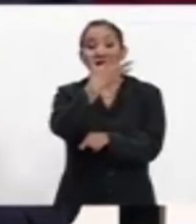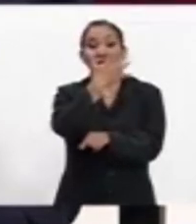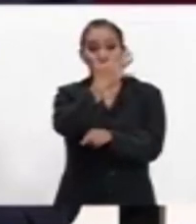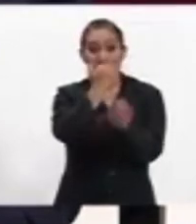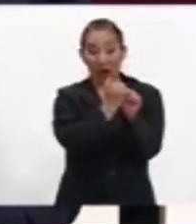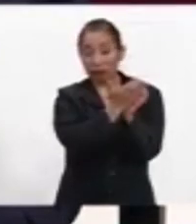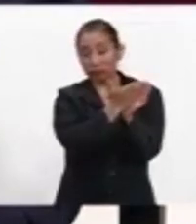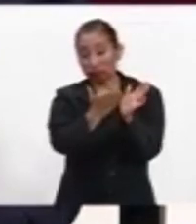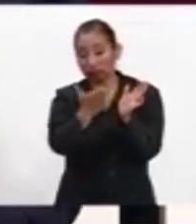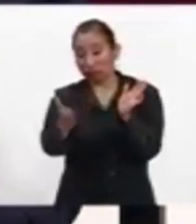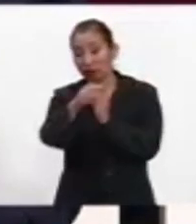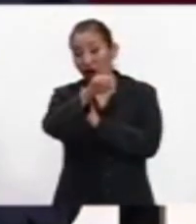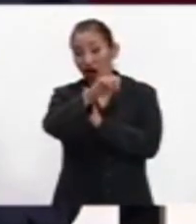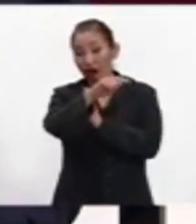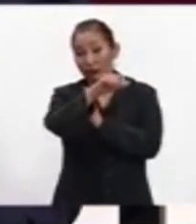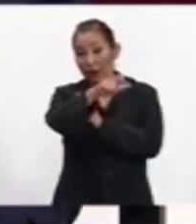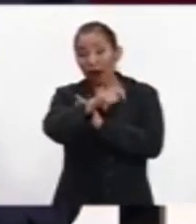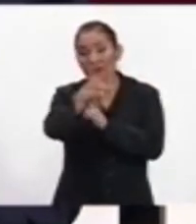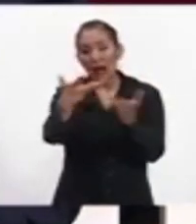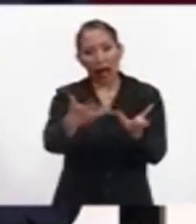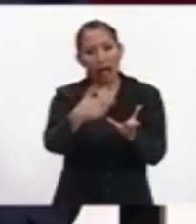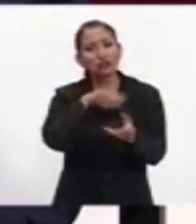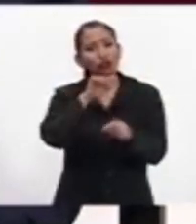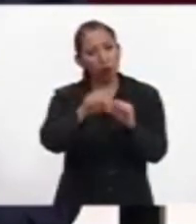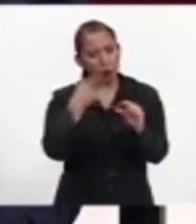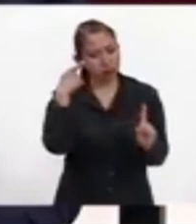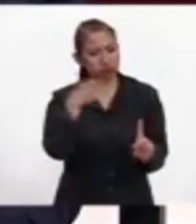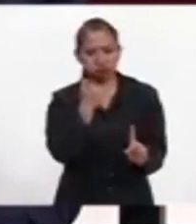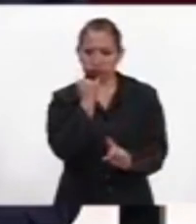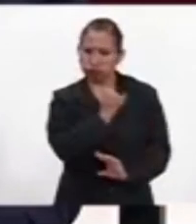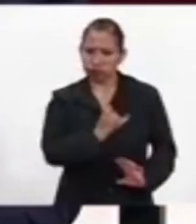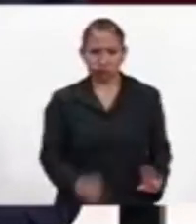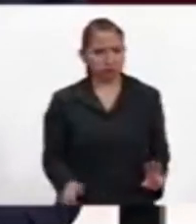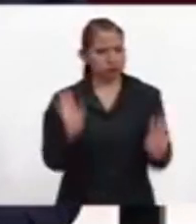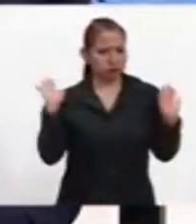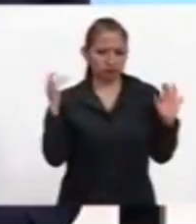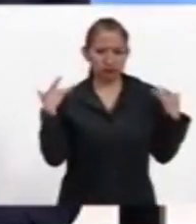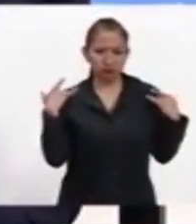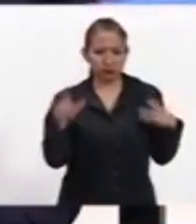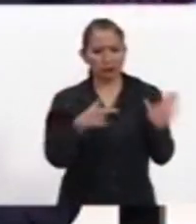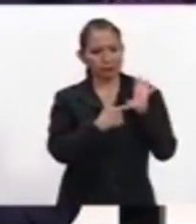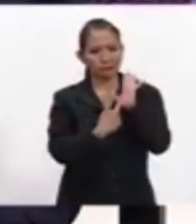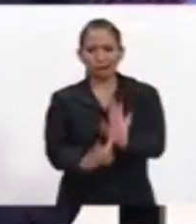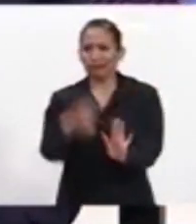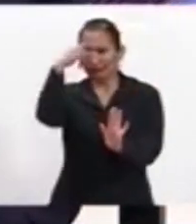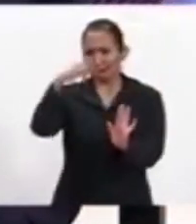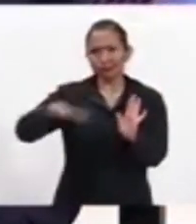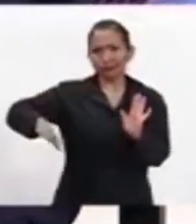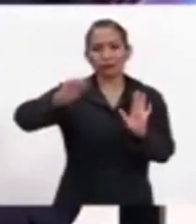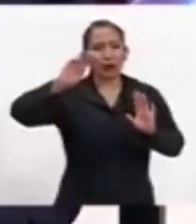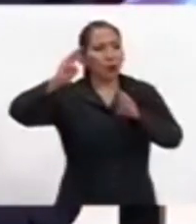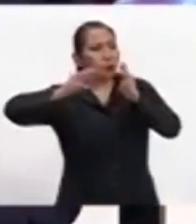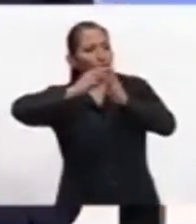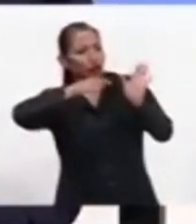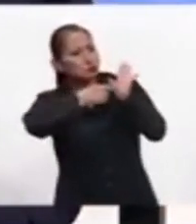décadas, pues Notimex sí ha dado una, su objetivo, ha cumplido con su objetivo principal de proyectar a México en el mundo.